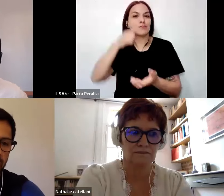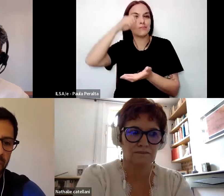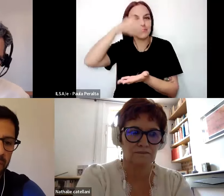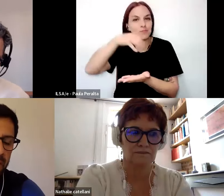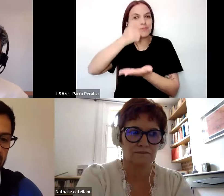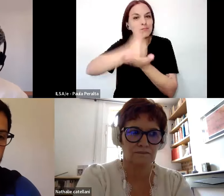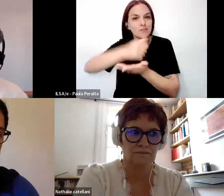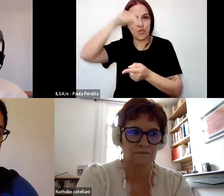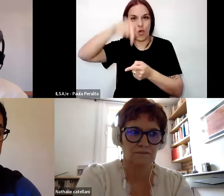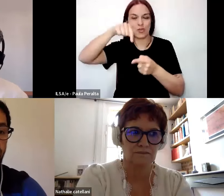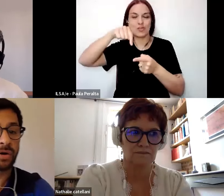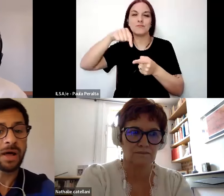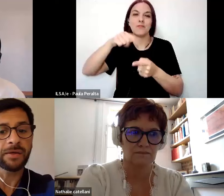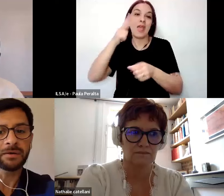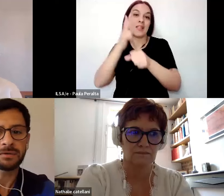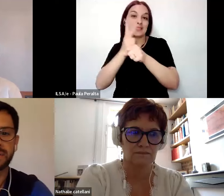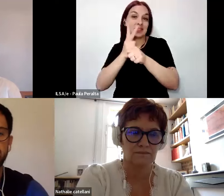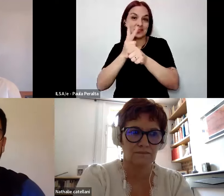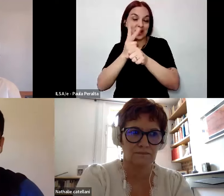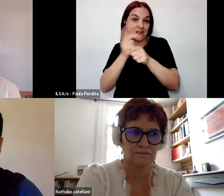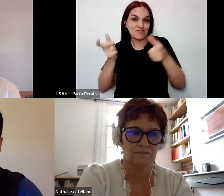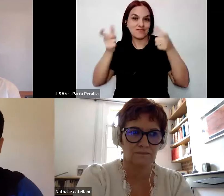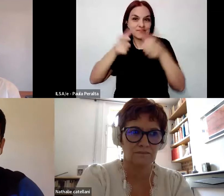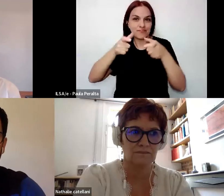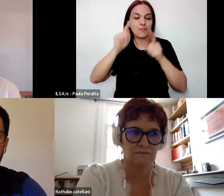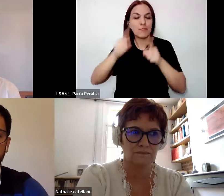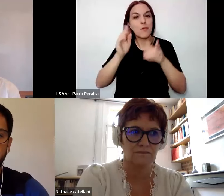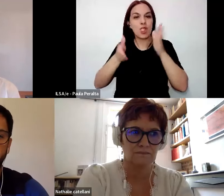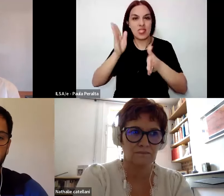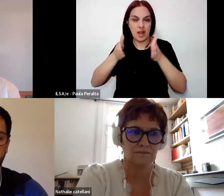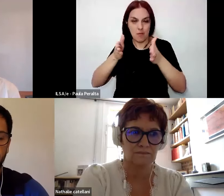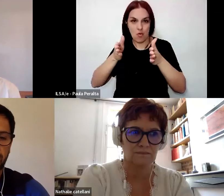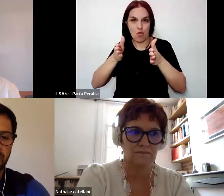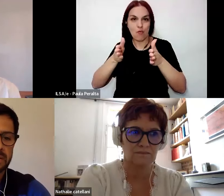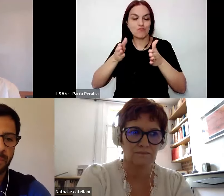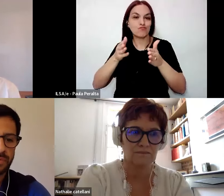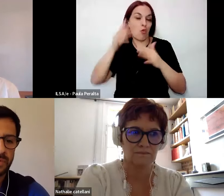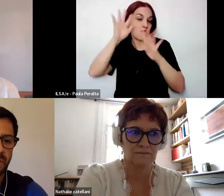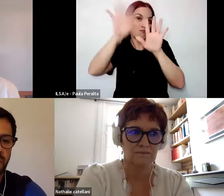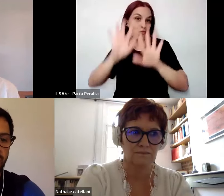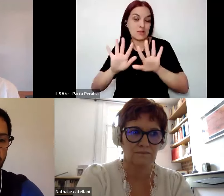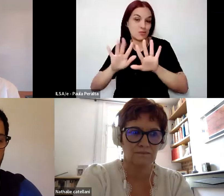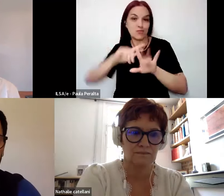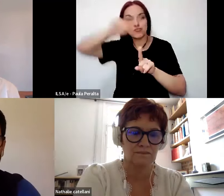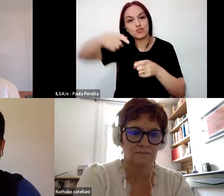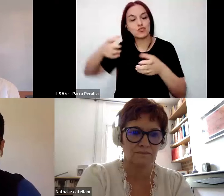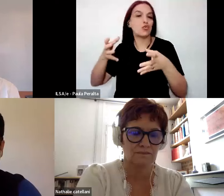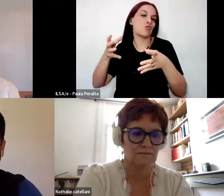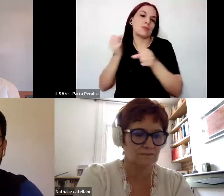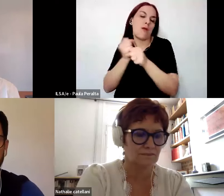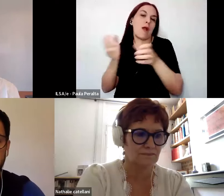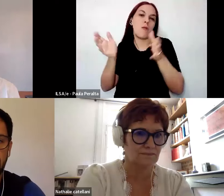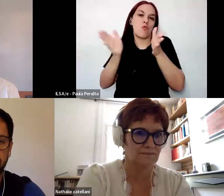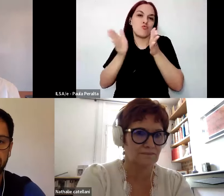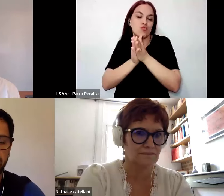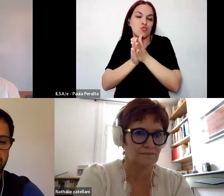en esta tercera jornada de este tramo de formación que realizamos en conjunto entre